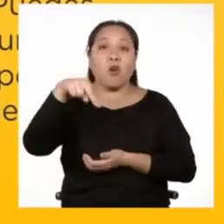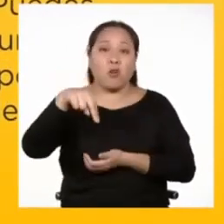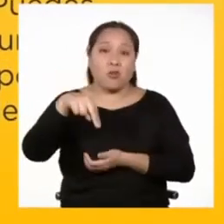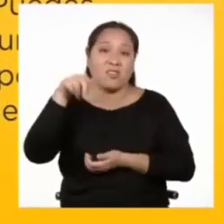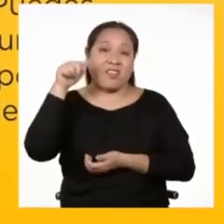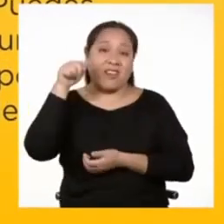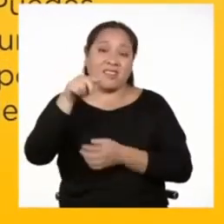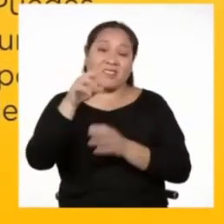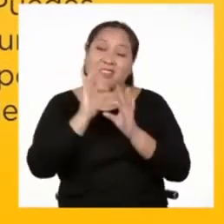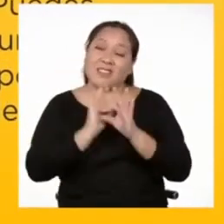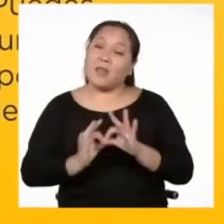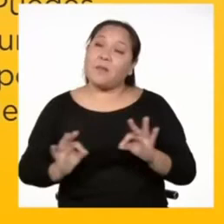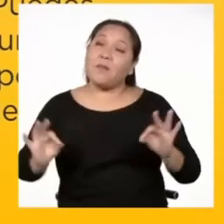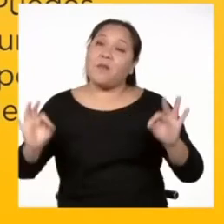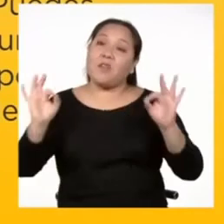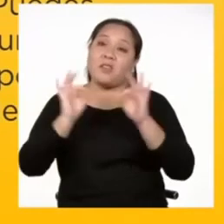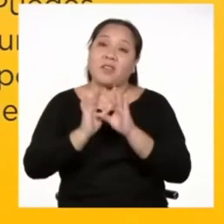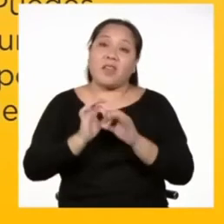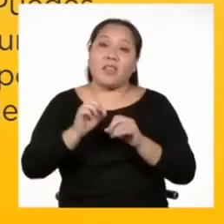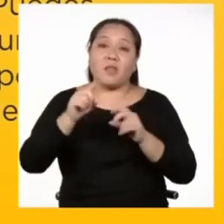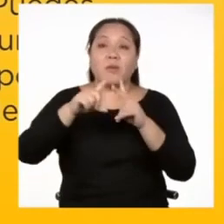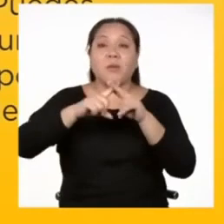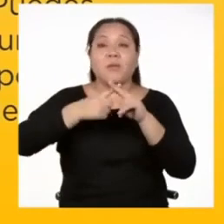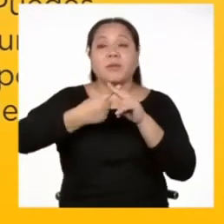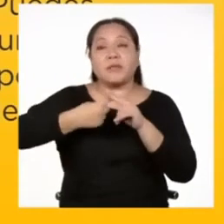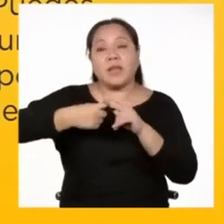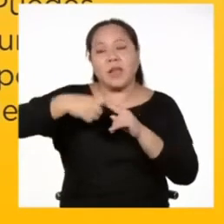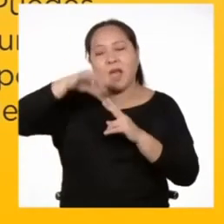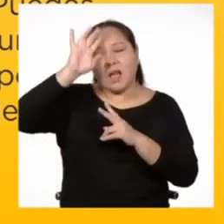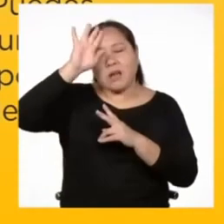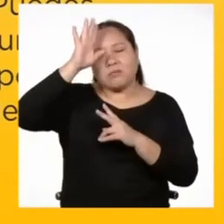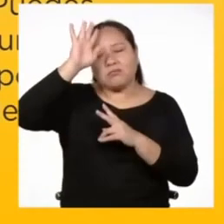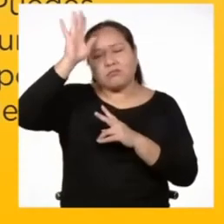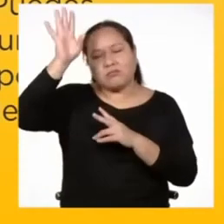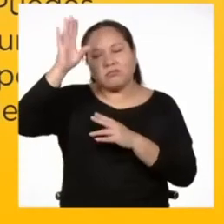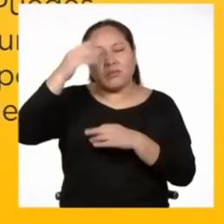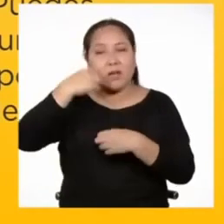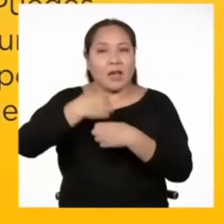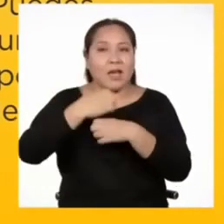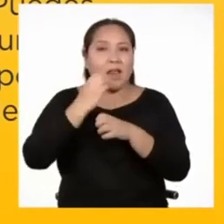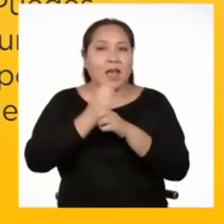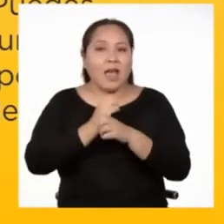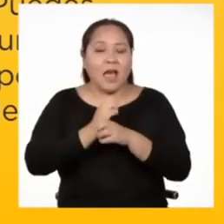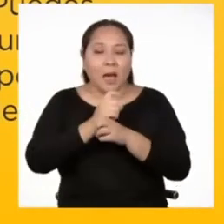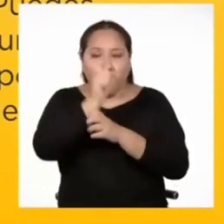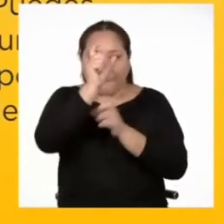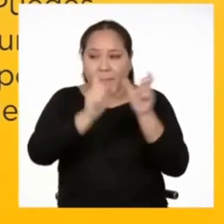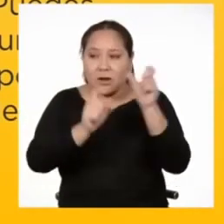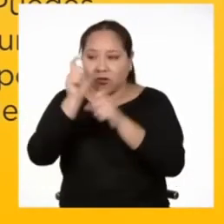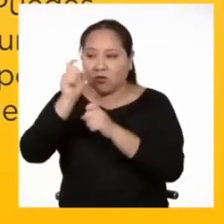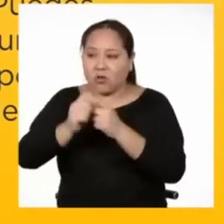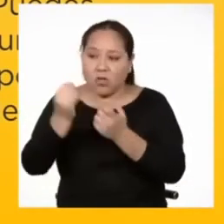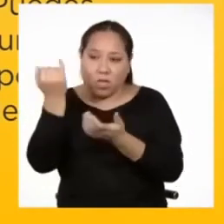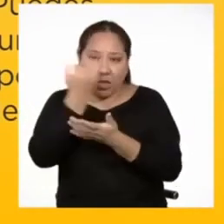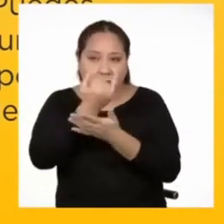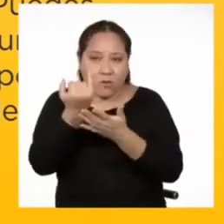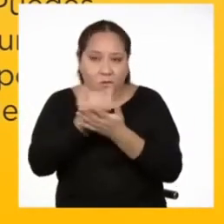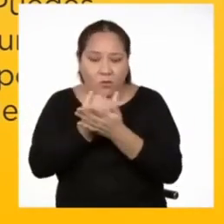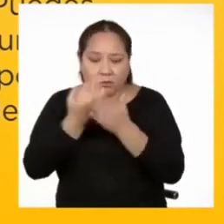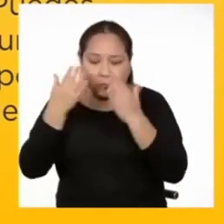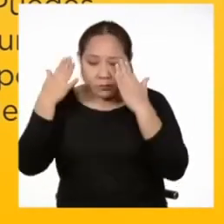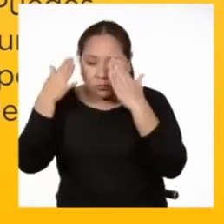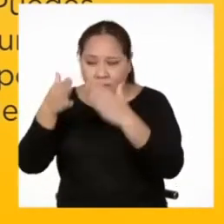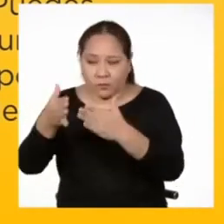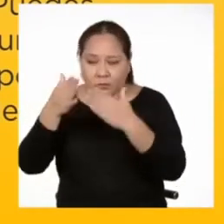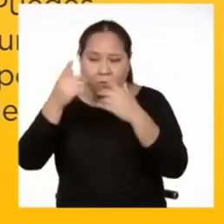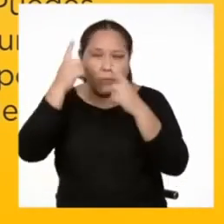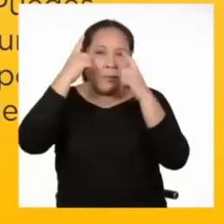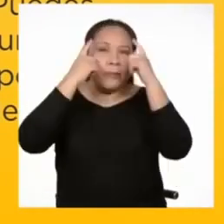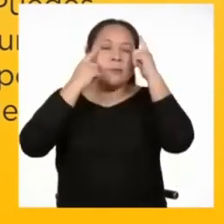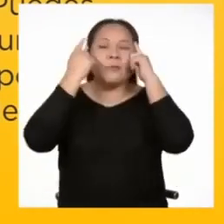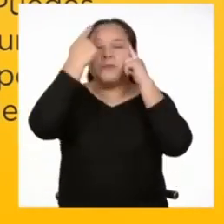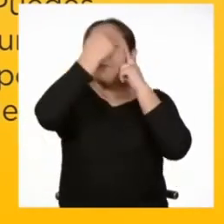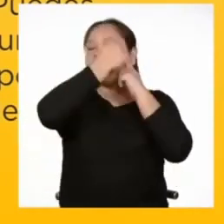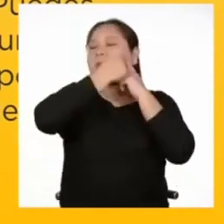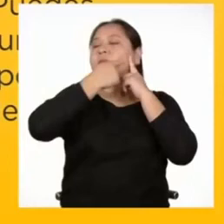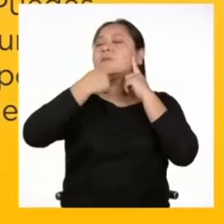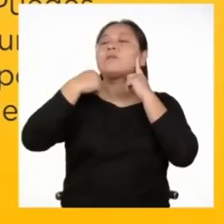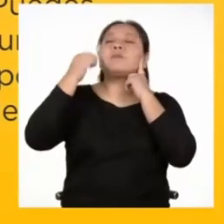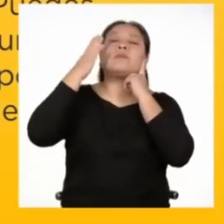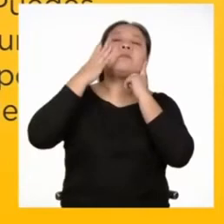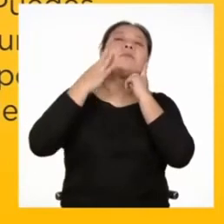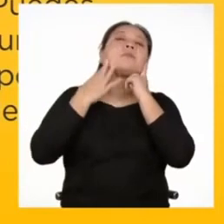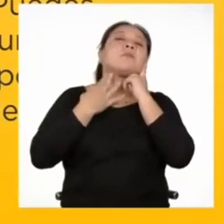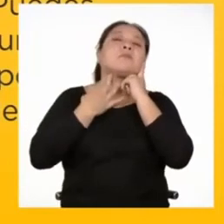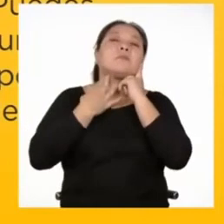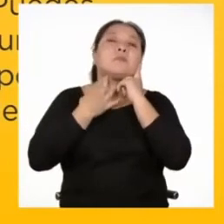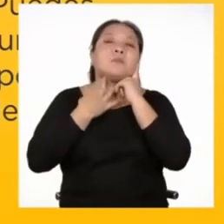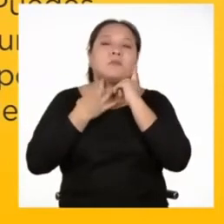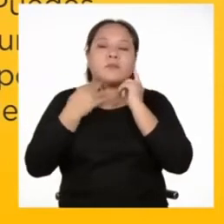te permitirá empezar a crear los personajes, hacer los dibujos, identificar sus rasgos, el contexto